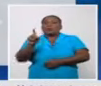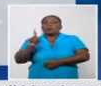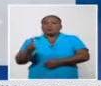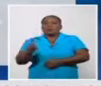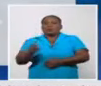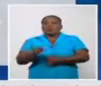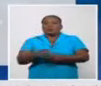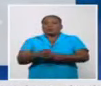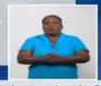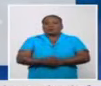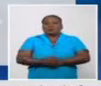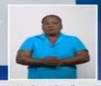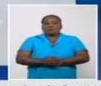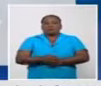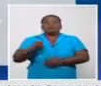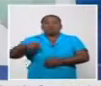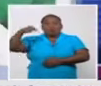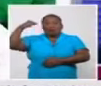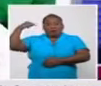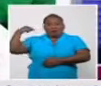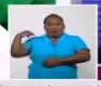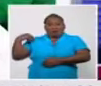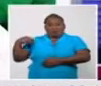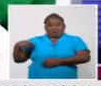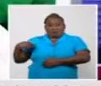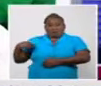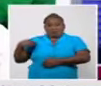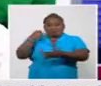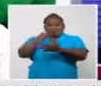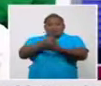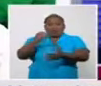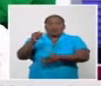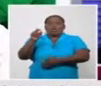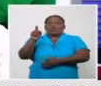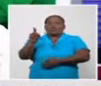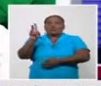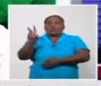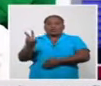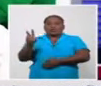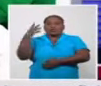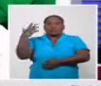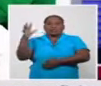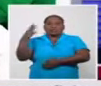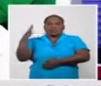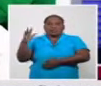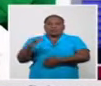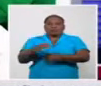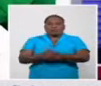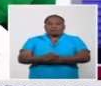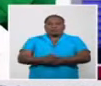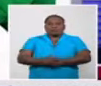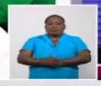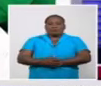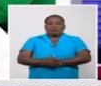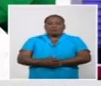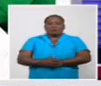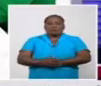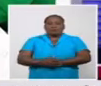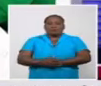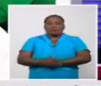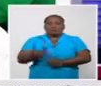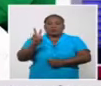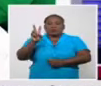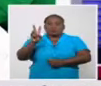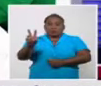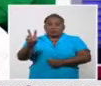ayer se diagnostican 12 extranjeros con la COVID-19. Dos estados